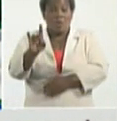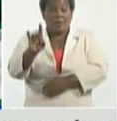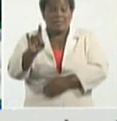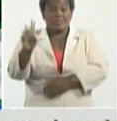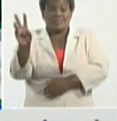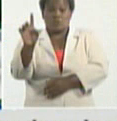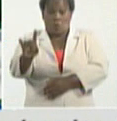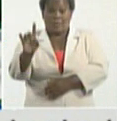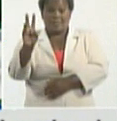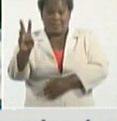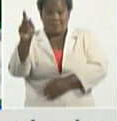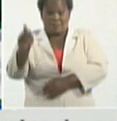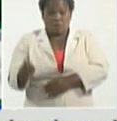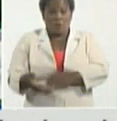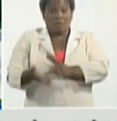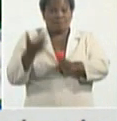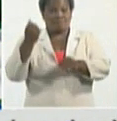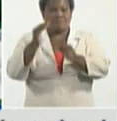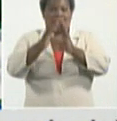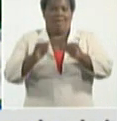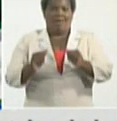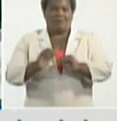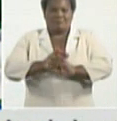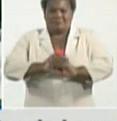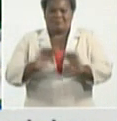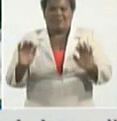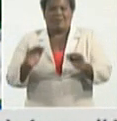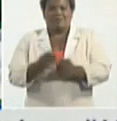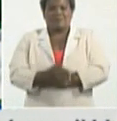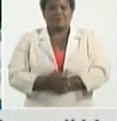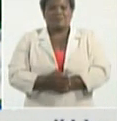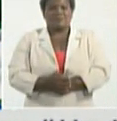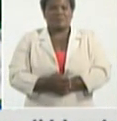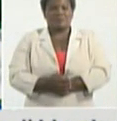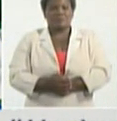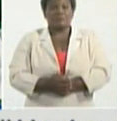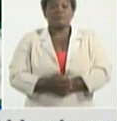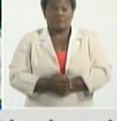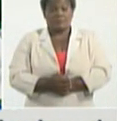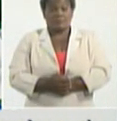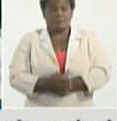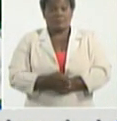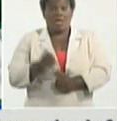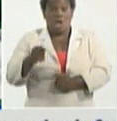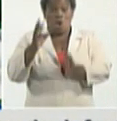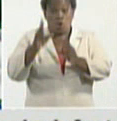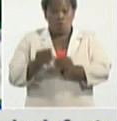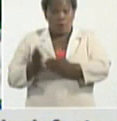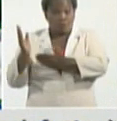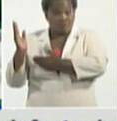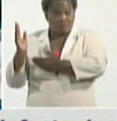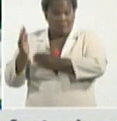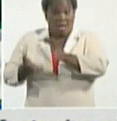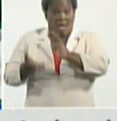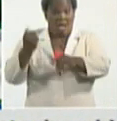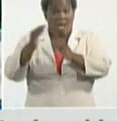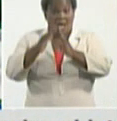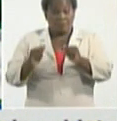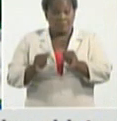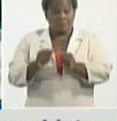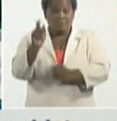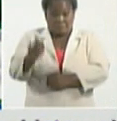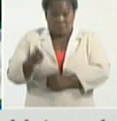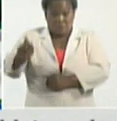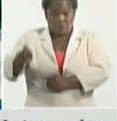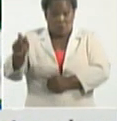fueron de alta que de toda forma lo que hacen es, o sea, de toda forma con ese número de alta el número de